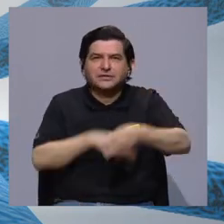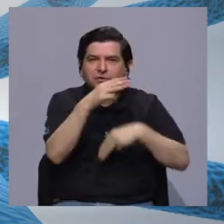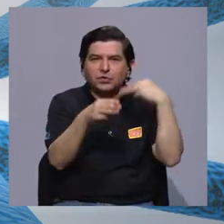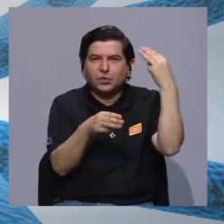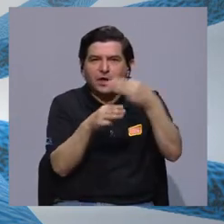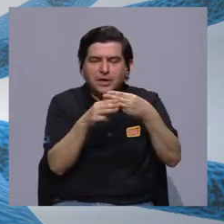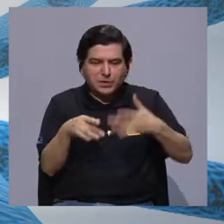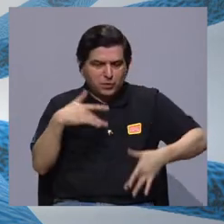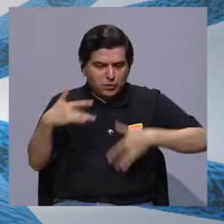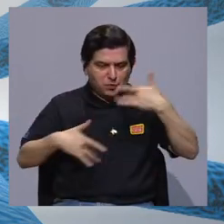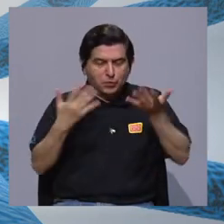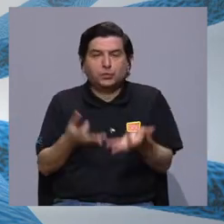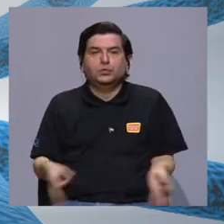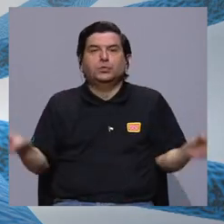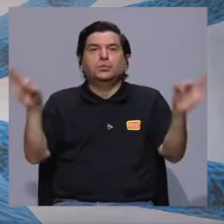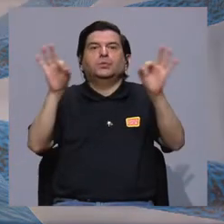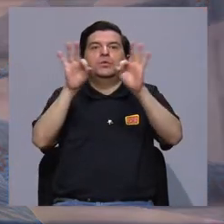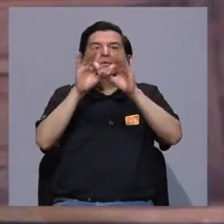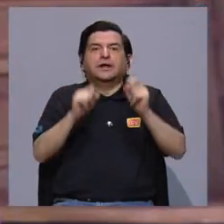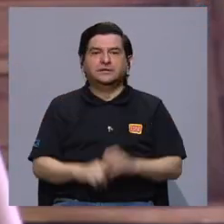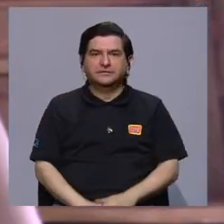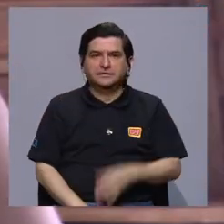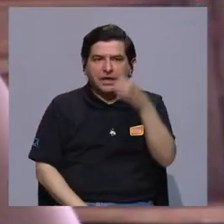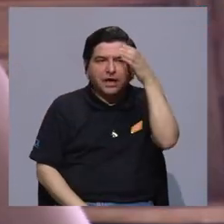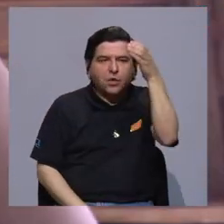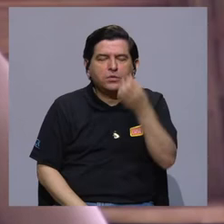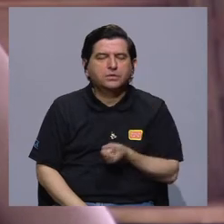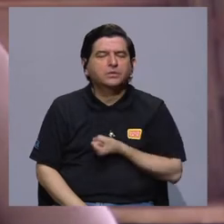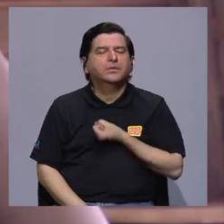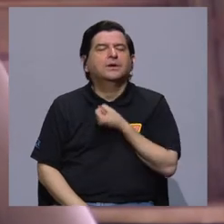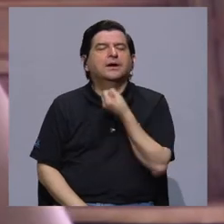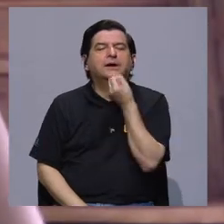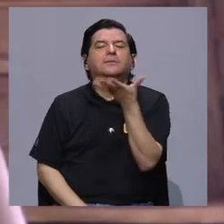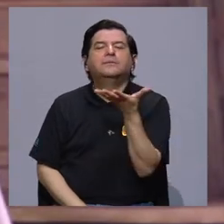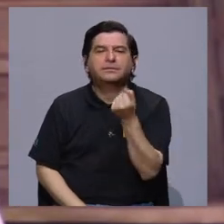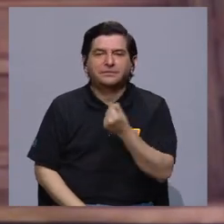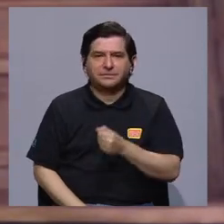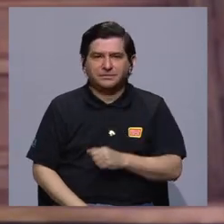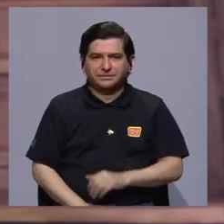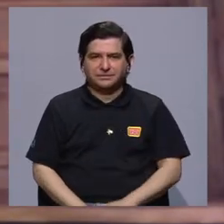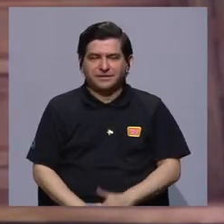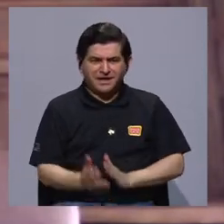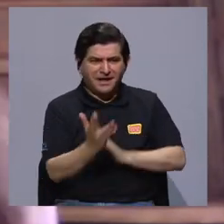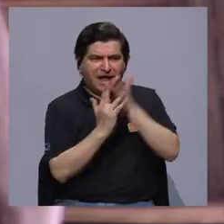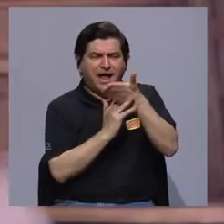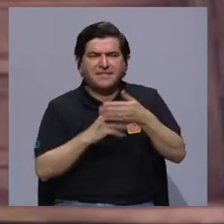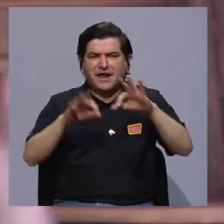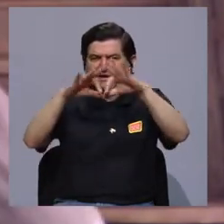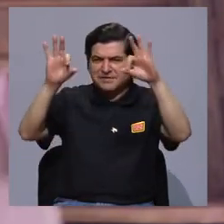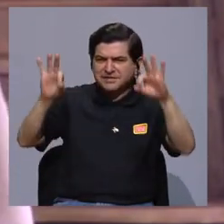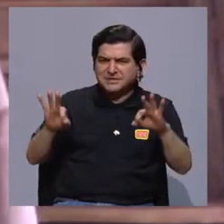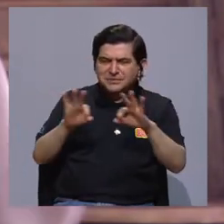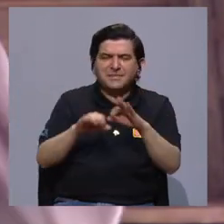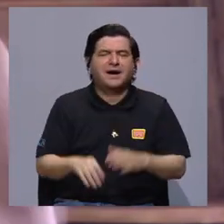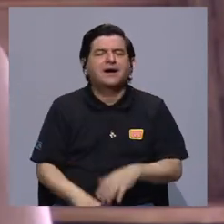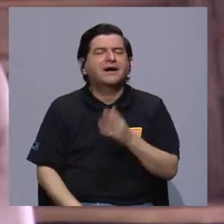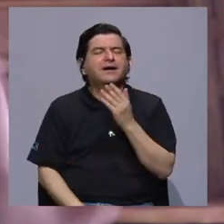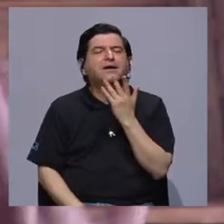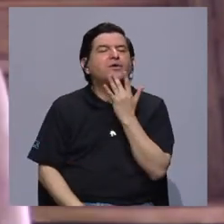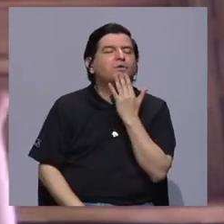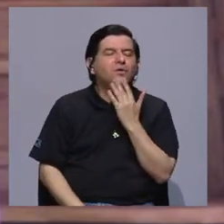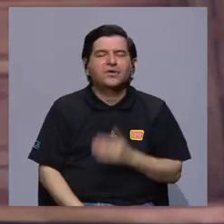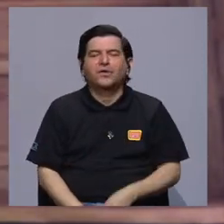el mundo sensorial es muy importante, ¿verdad? Cómo las culturas se expresan a través de imágenes, colores,